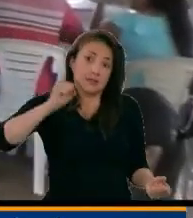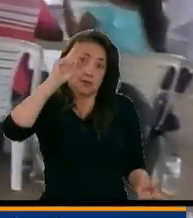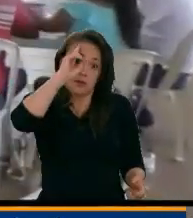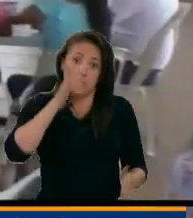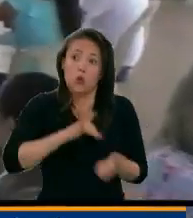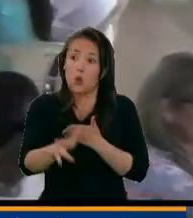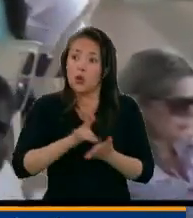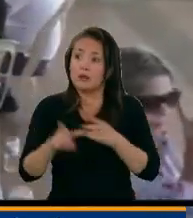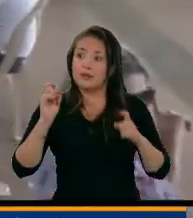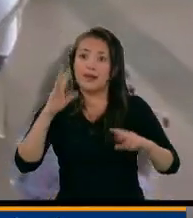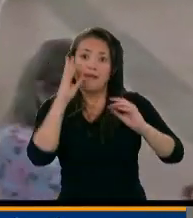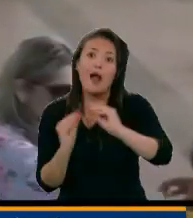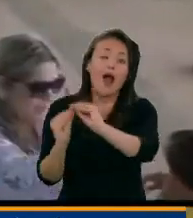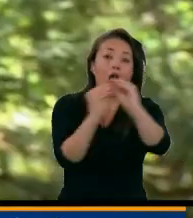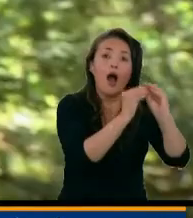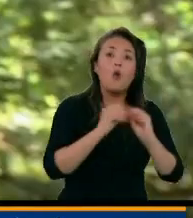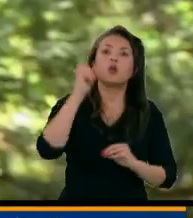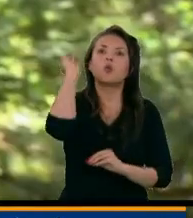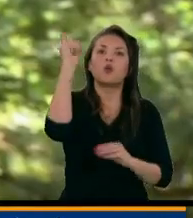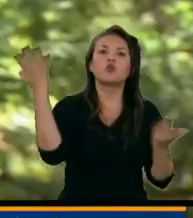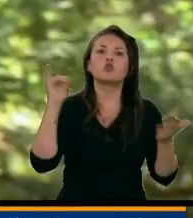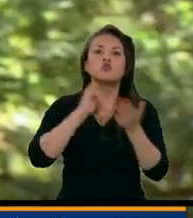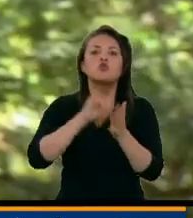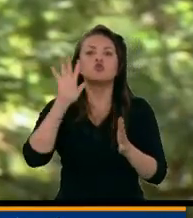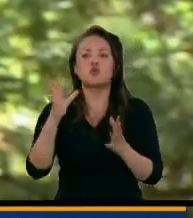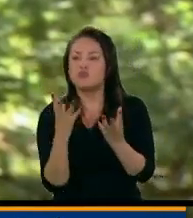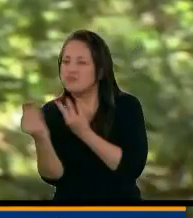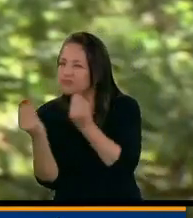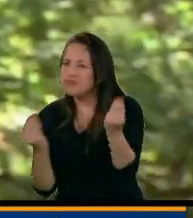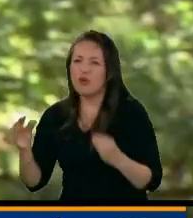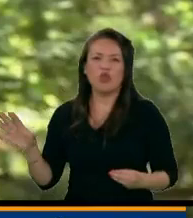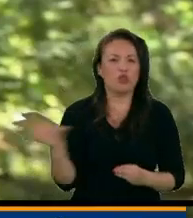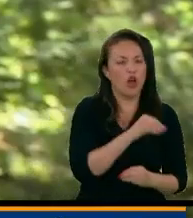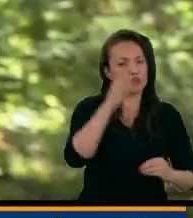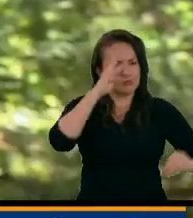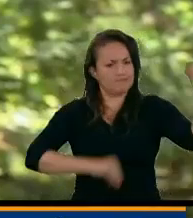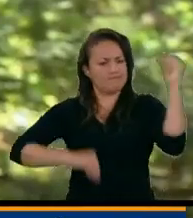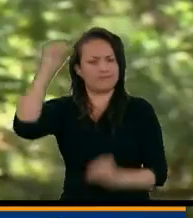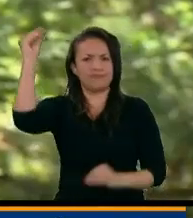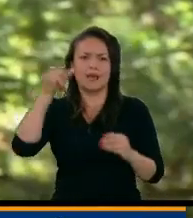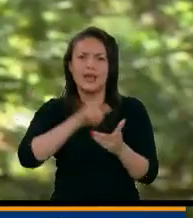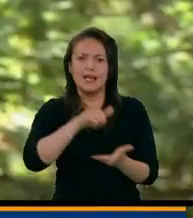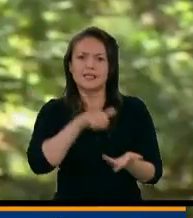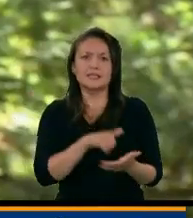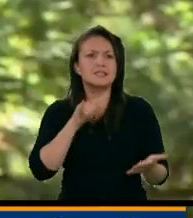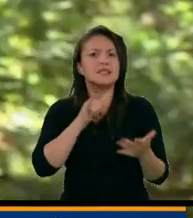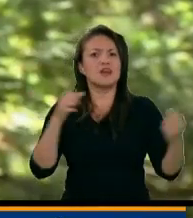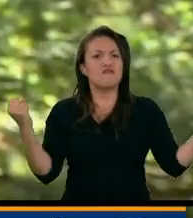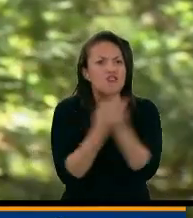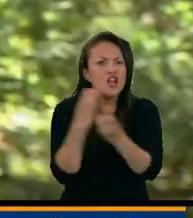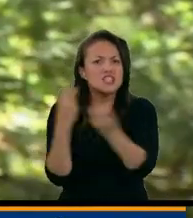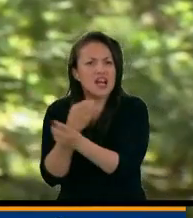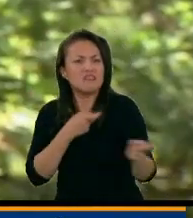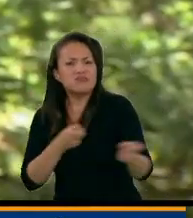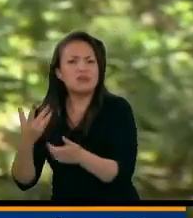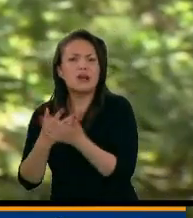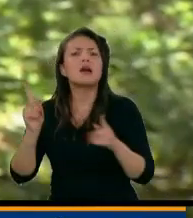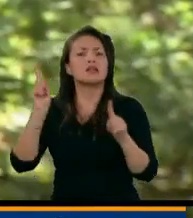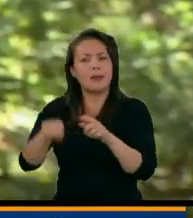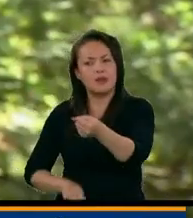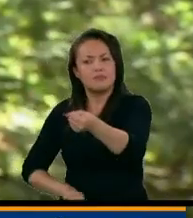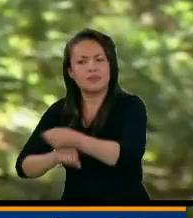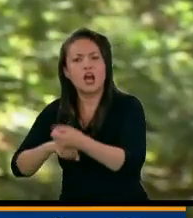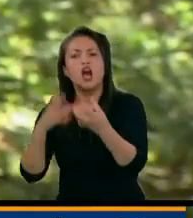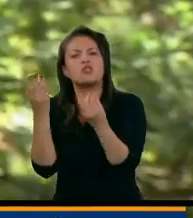lado un acuerdo político de todos los sectores rechazando la violencia. Y todos los partidos también respaldo de las organizaciones sociales a un